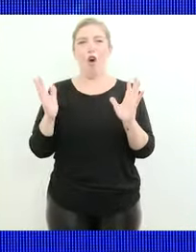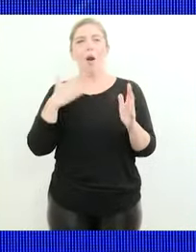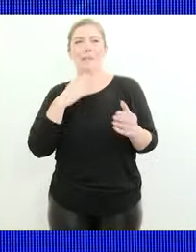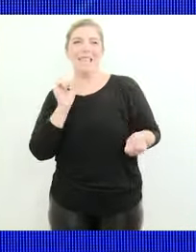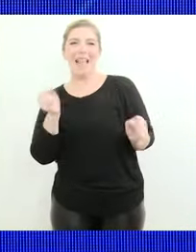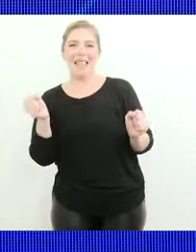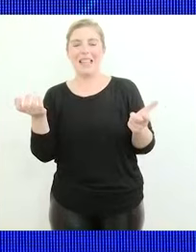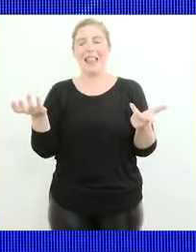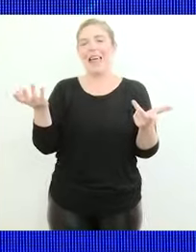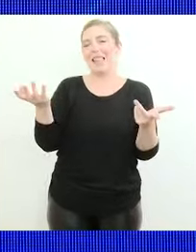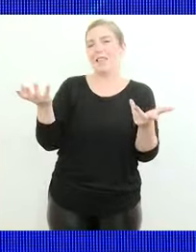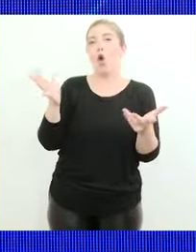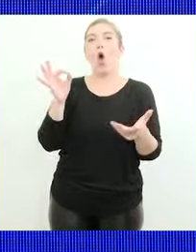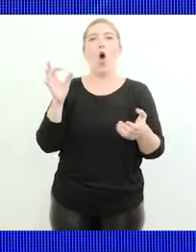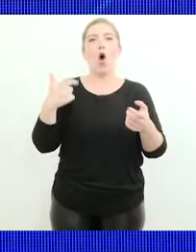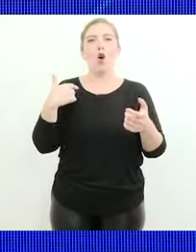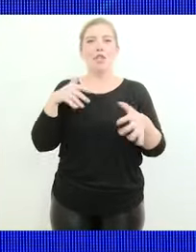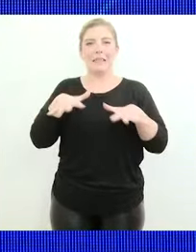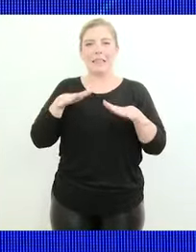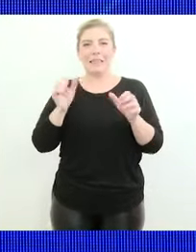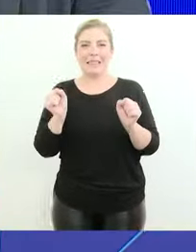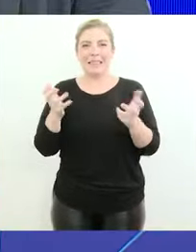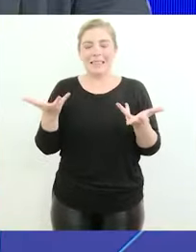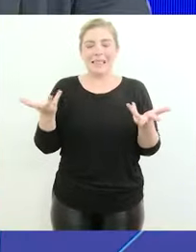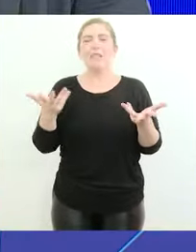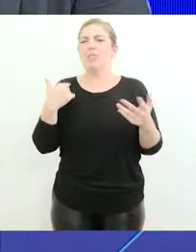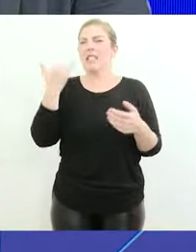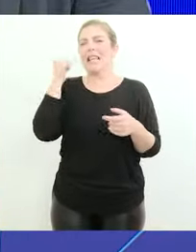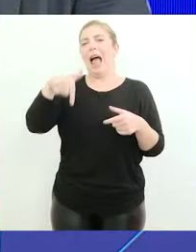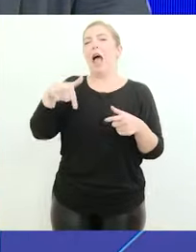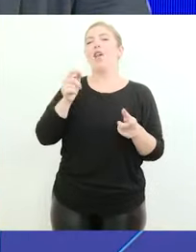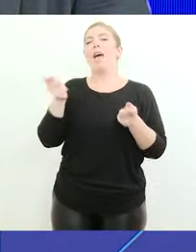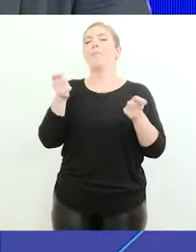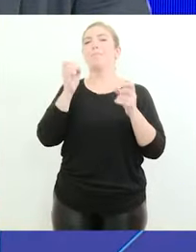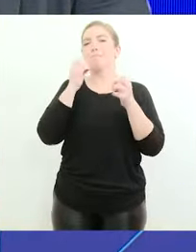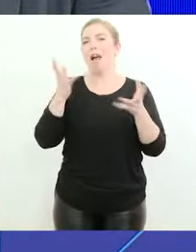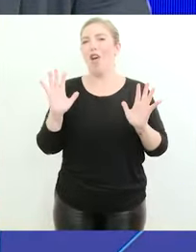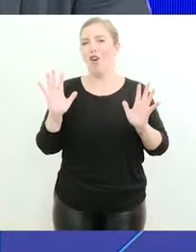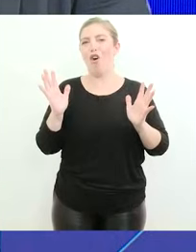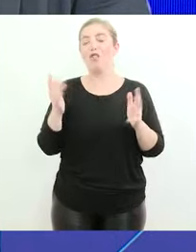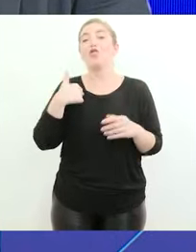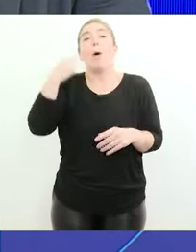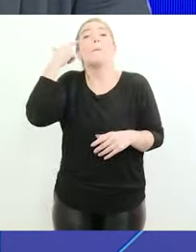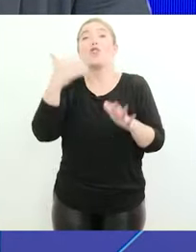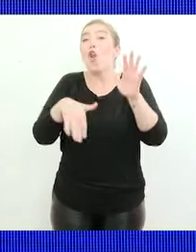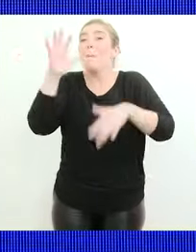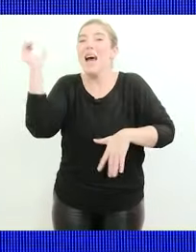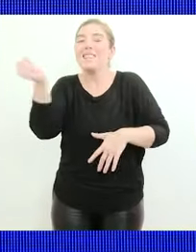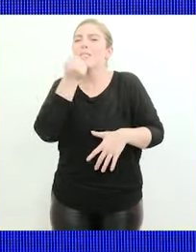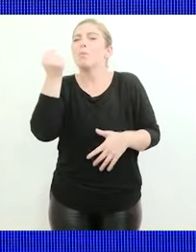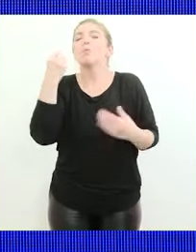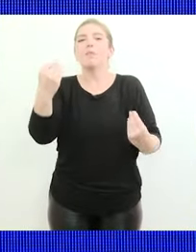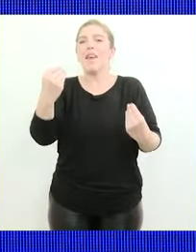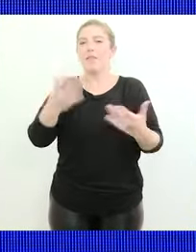mis ansiedades o mis nervios. Y yo creo que lo más importante es que uno tiene que